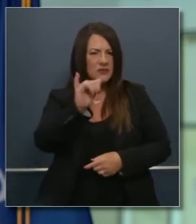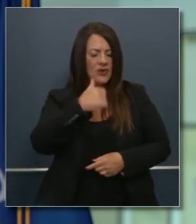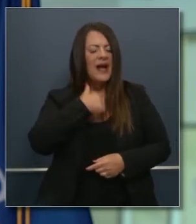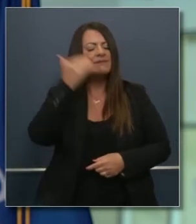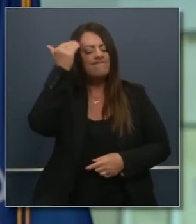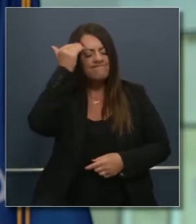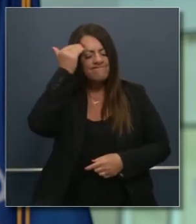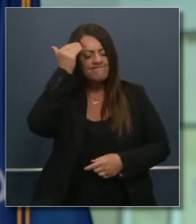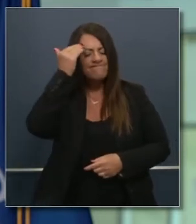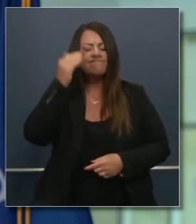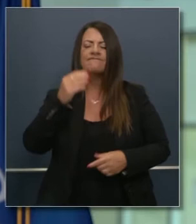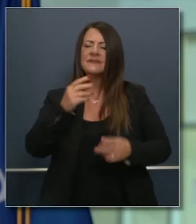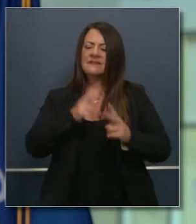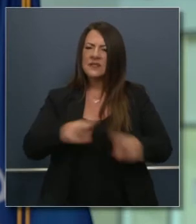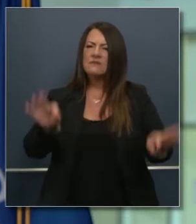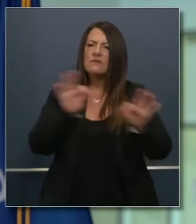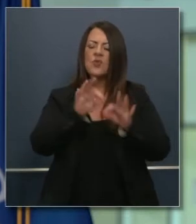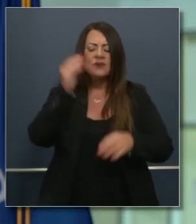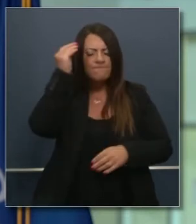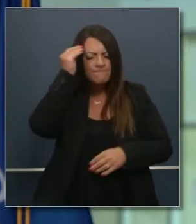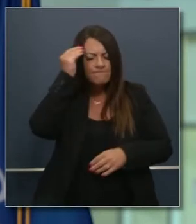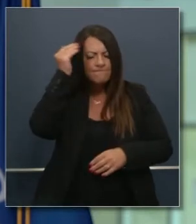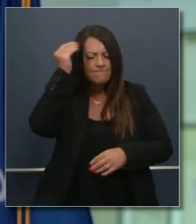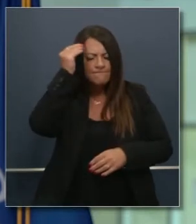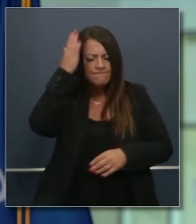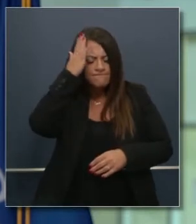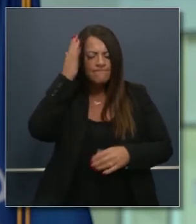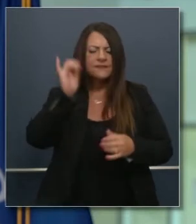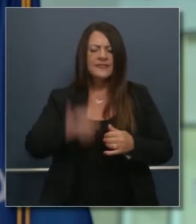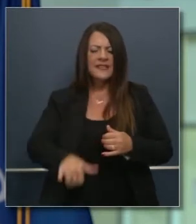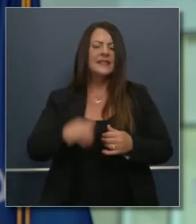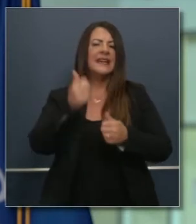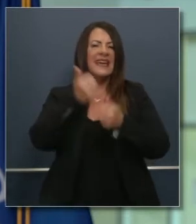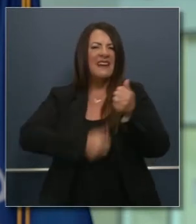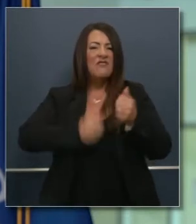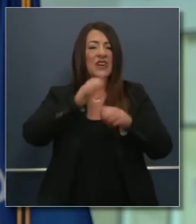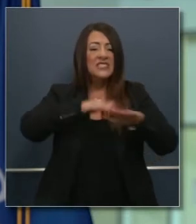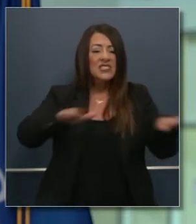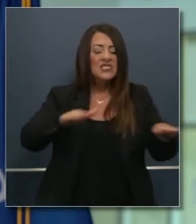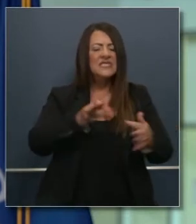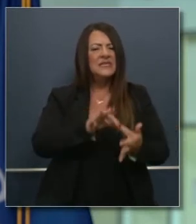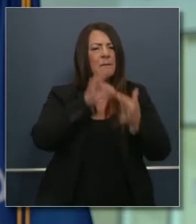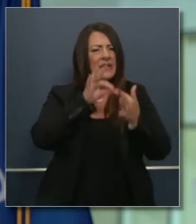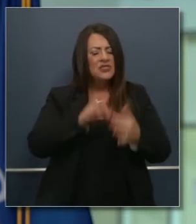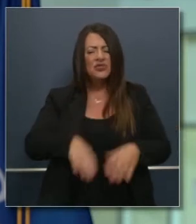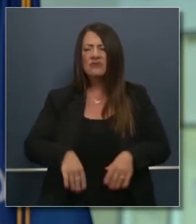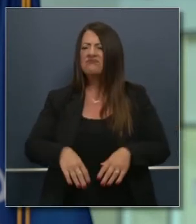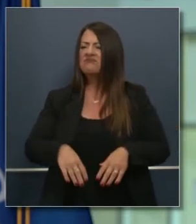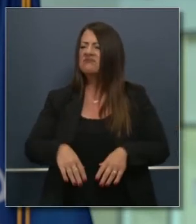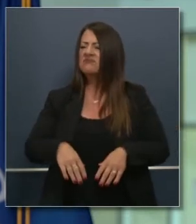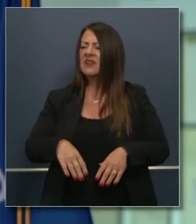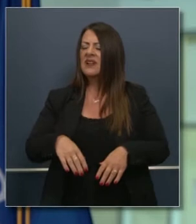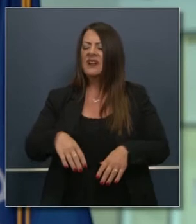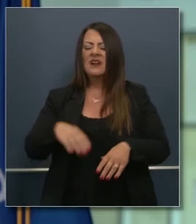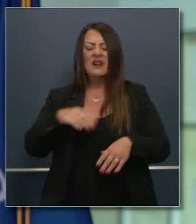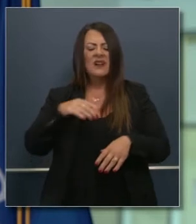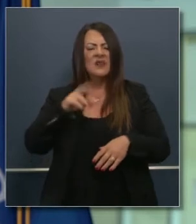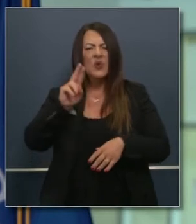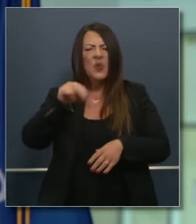estoy muy consciente de que cada niño es único, cada niño es especial, cada niño tiene